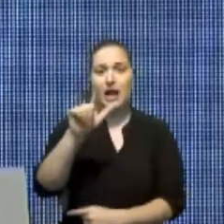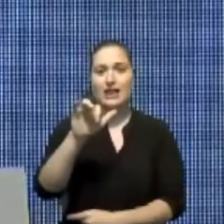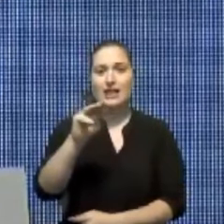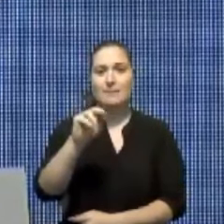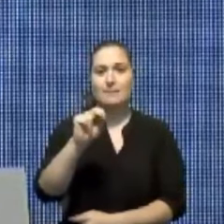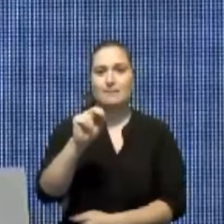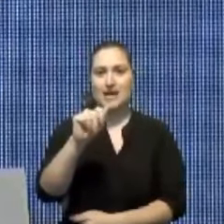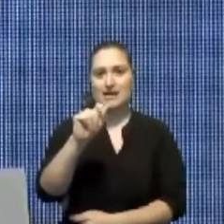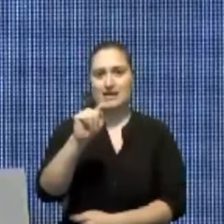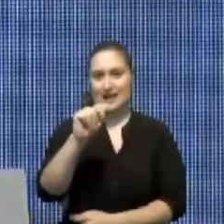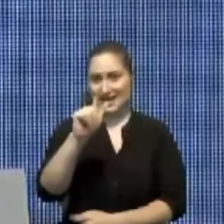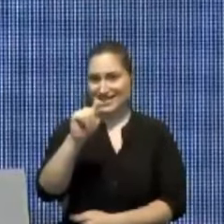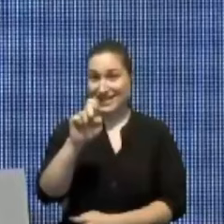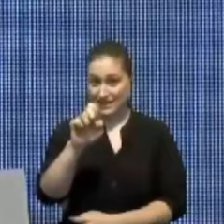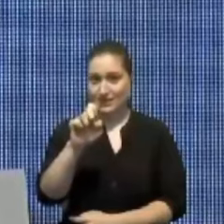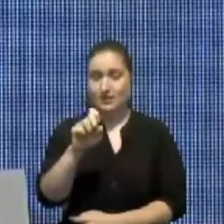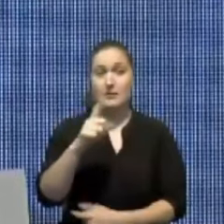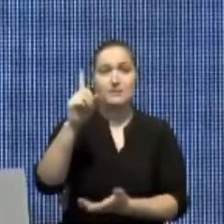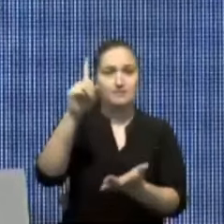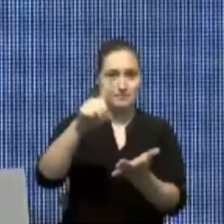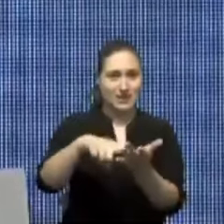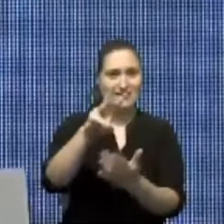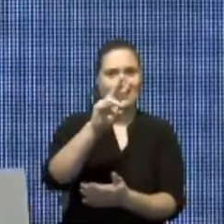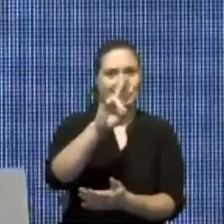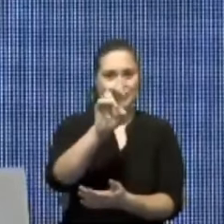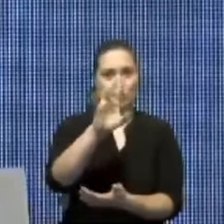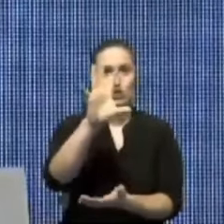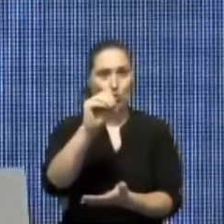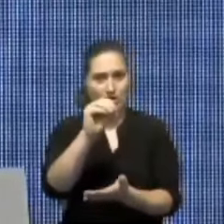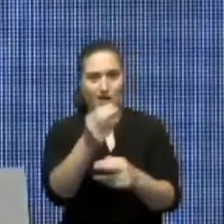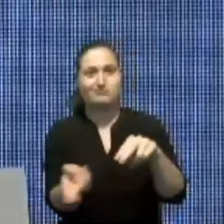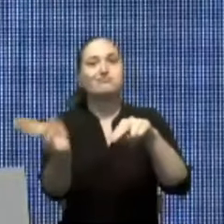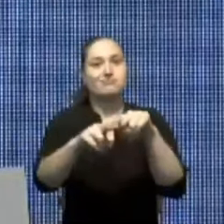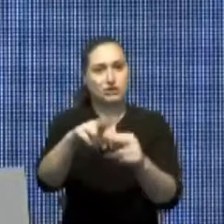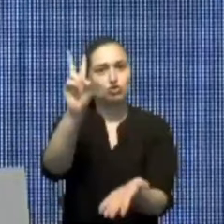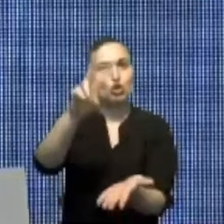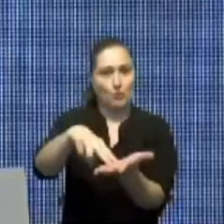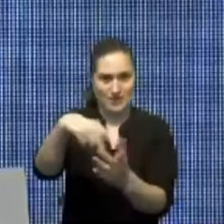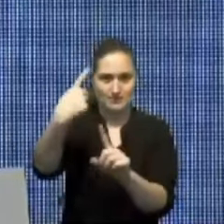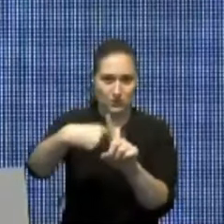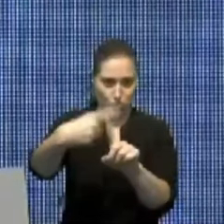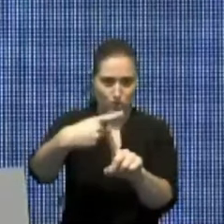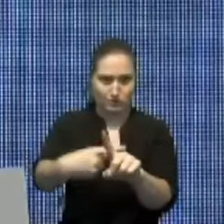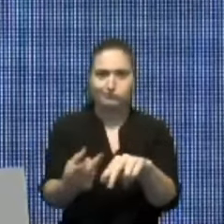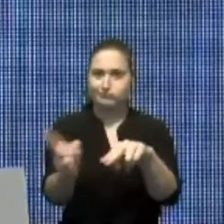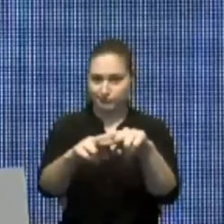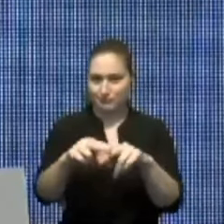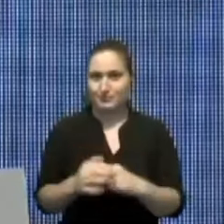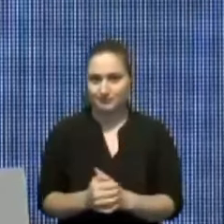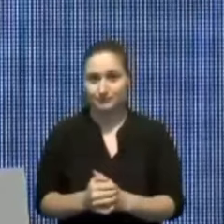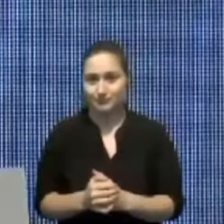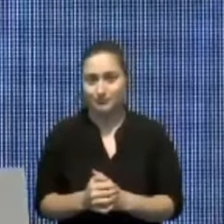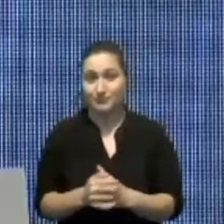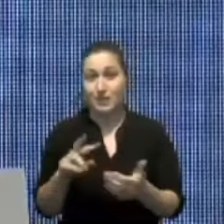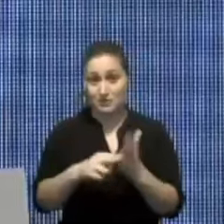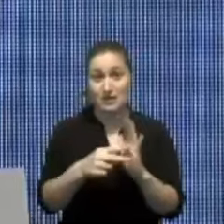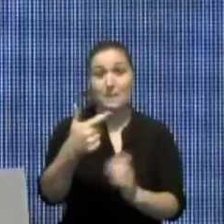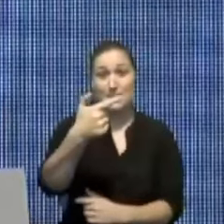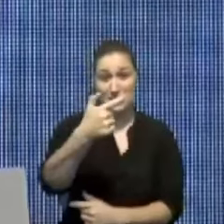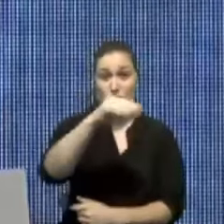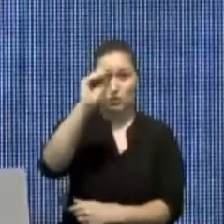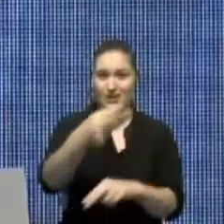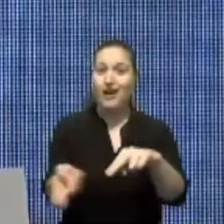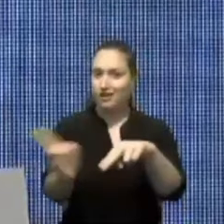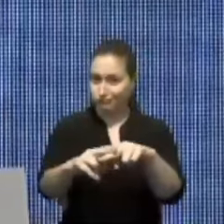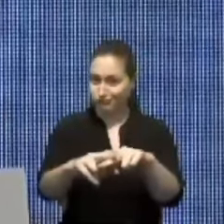de 1,650 pesos mensuales a 2,000 pesos mensuales para un aumento de un 21%.